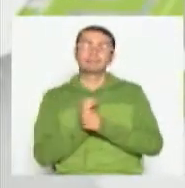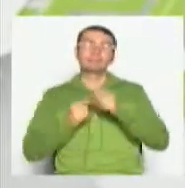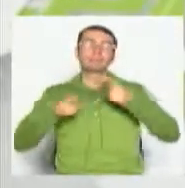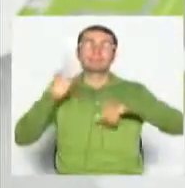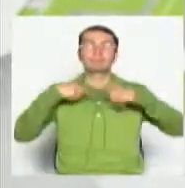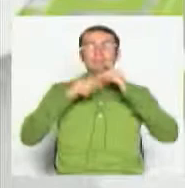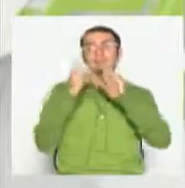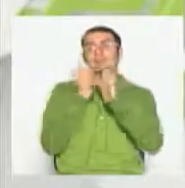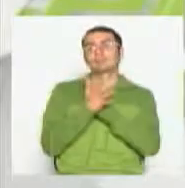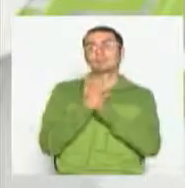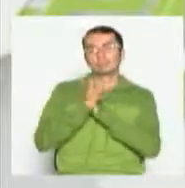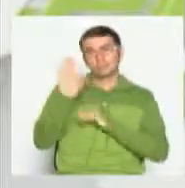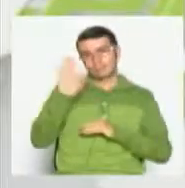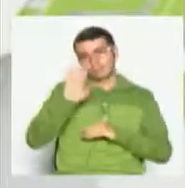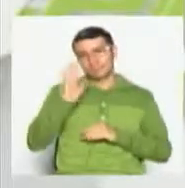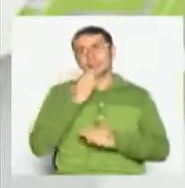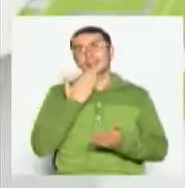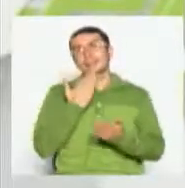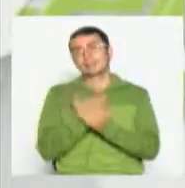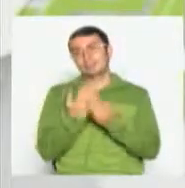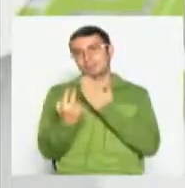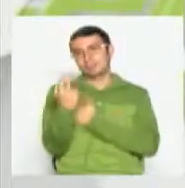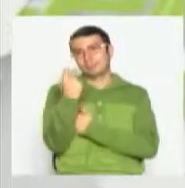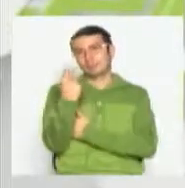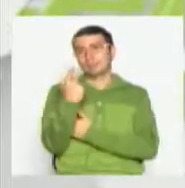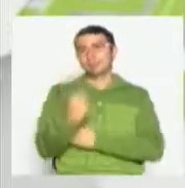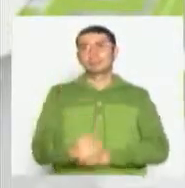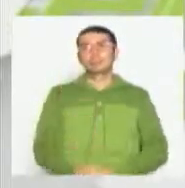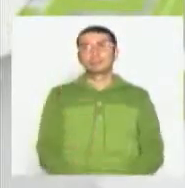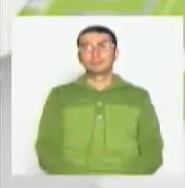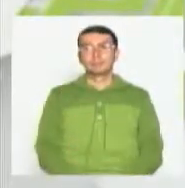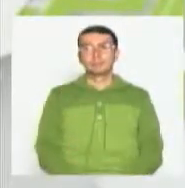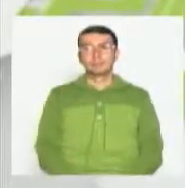Telecafé TV. Hasta pronto y gracias por su compañía.